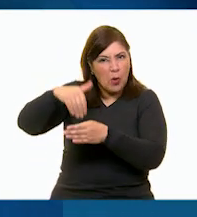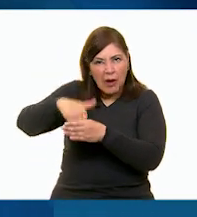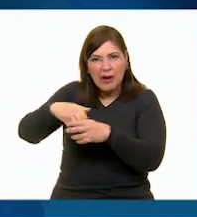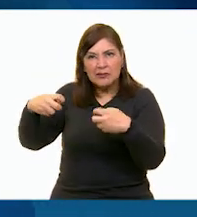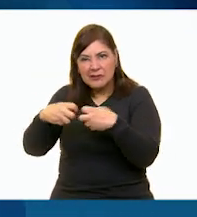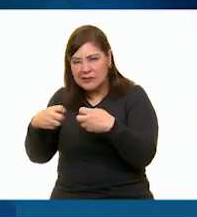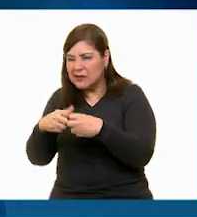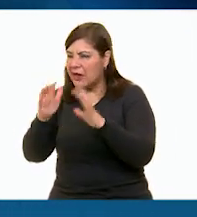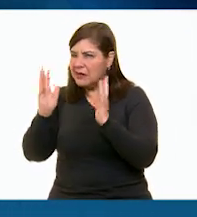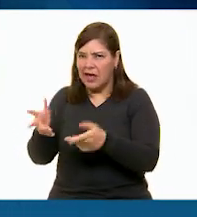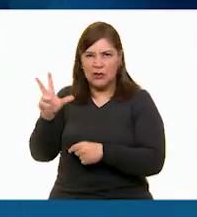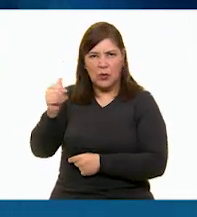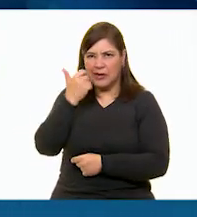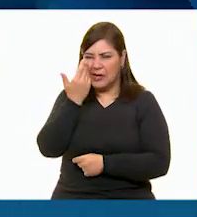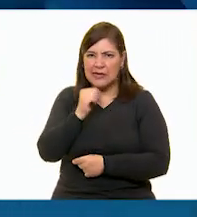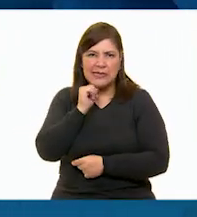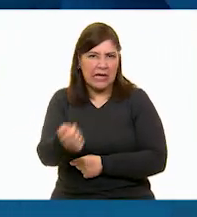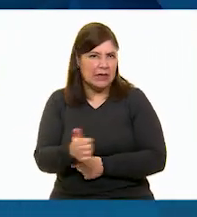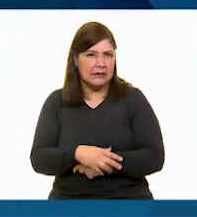bolsitas.